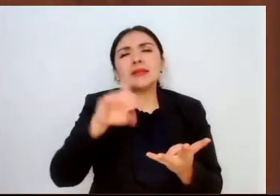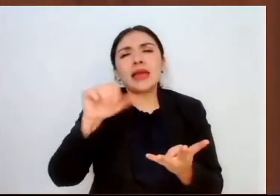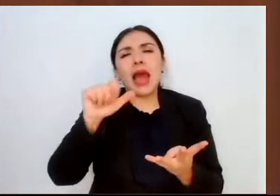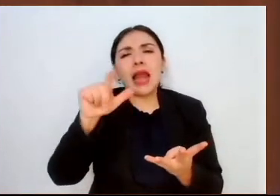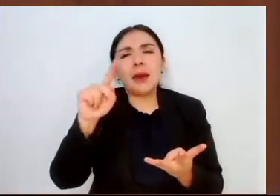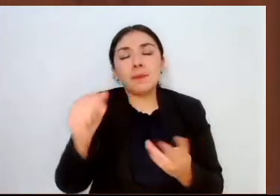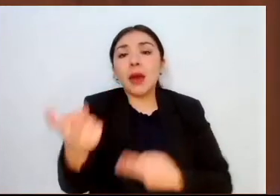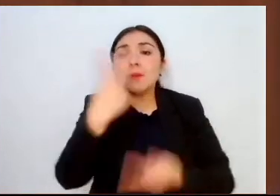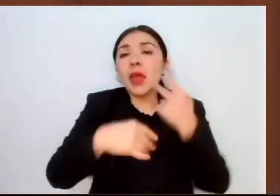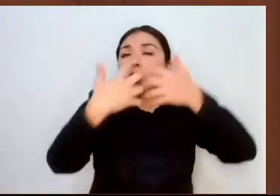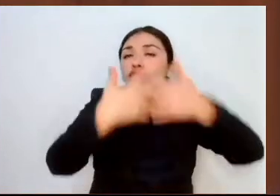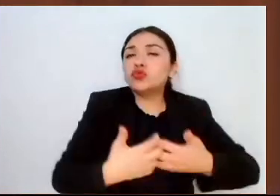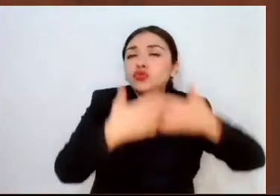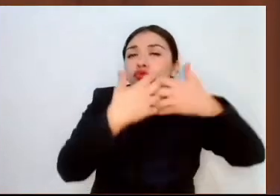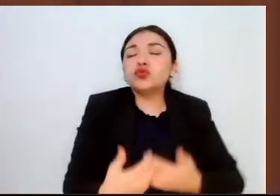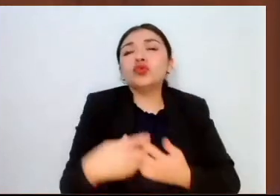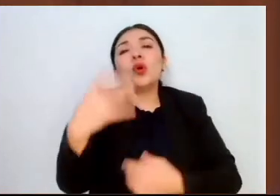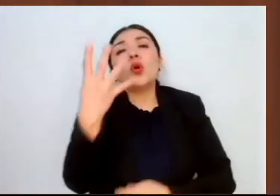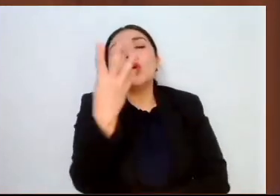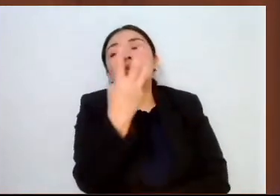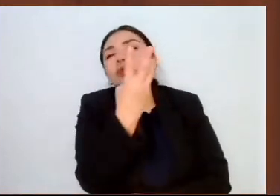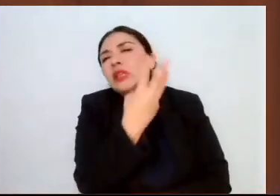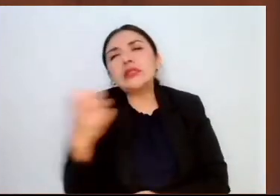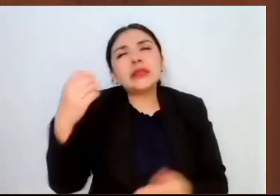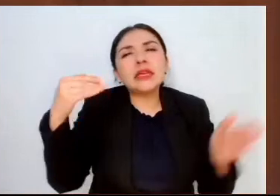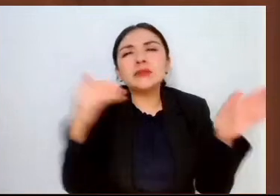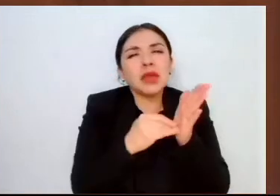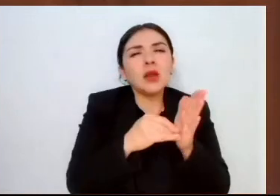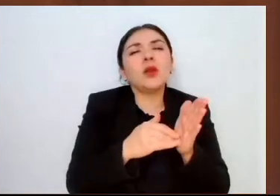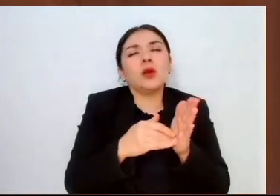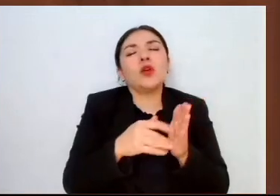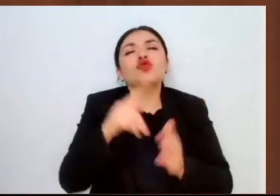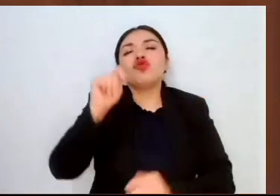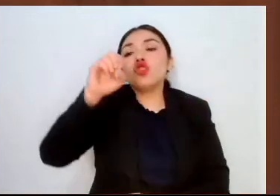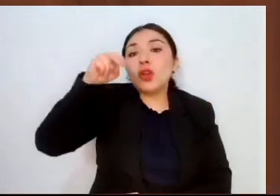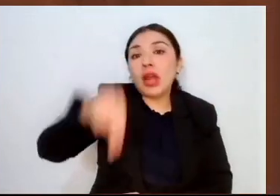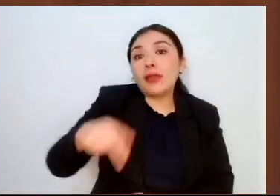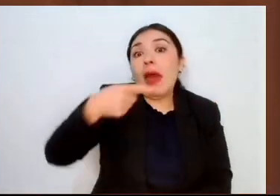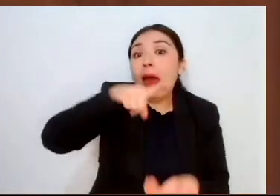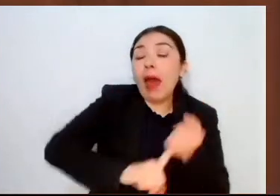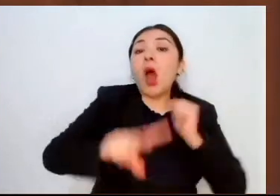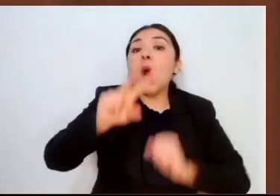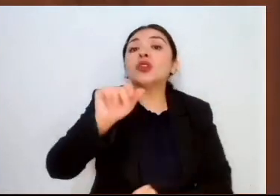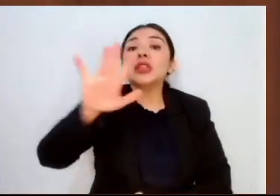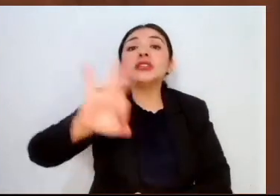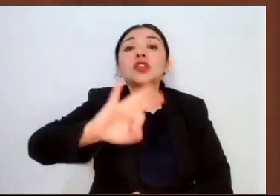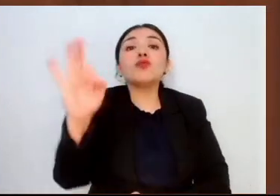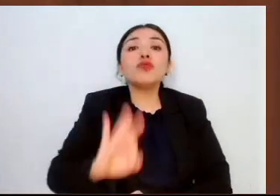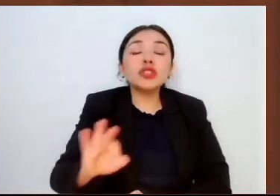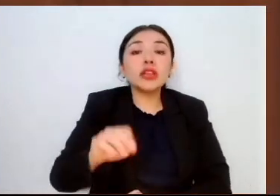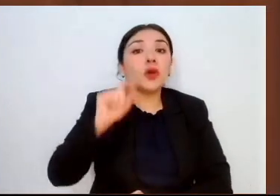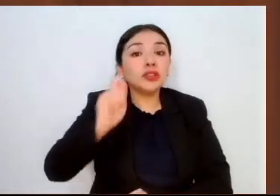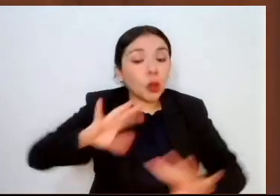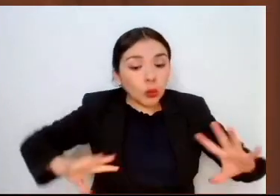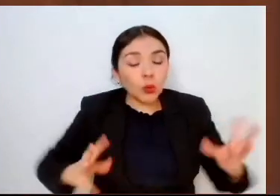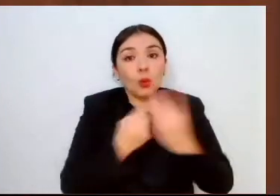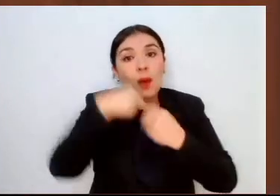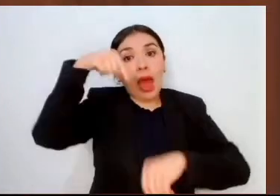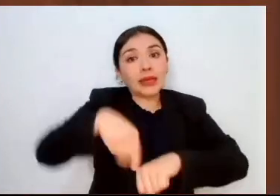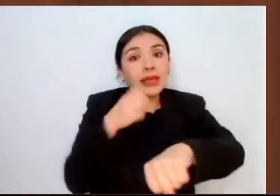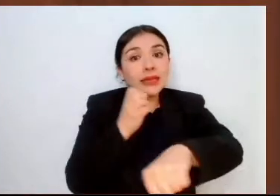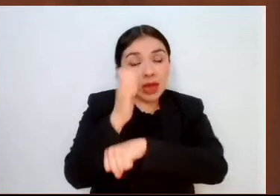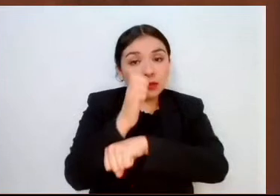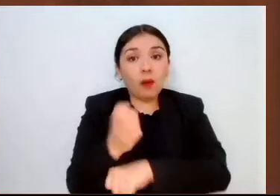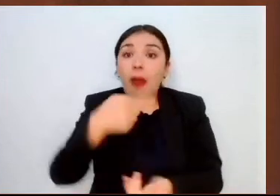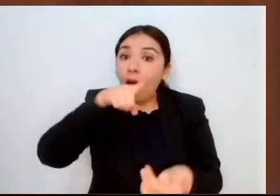340 toneladas, que representa el 85 por ciento del total estatal. En los cuatro años